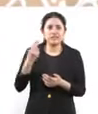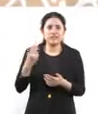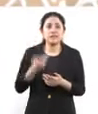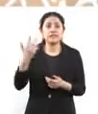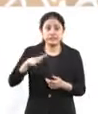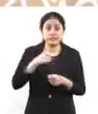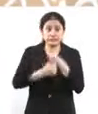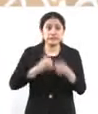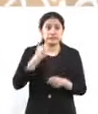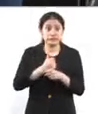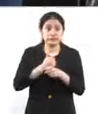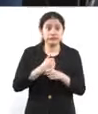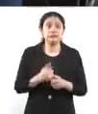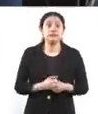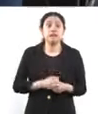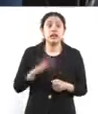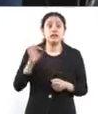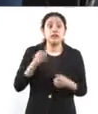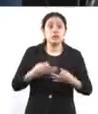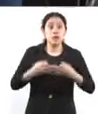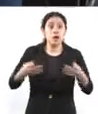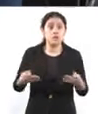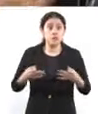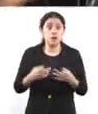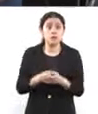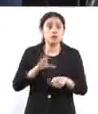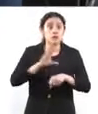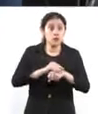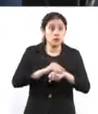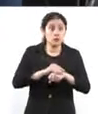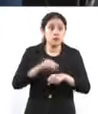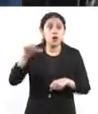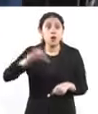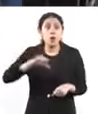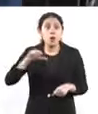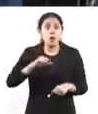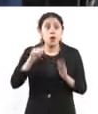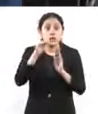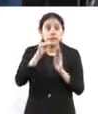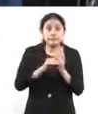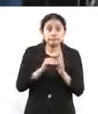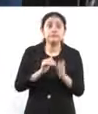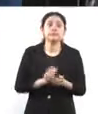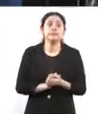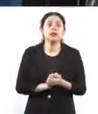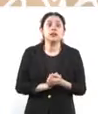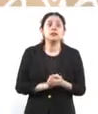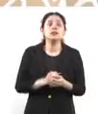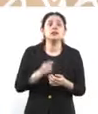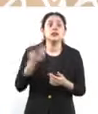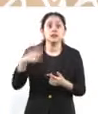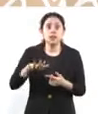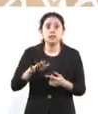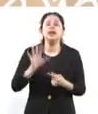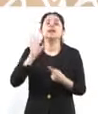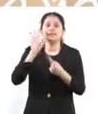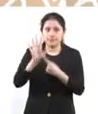aunque no tuvieran uso de suelo. Hoy se publica que se reduce, no de 10, sino a 5 años.